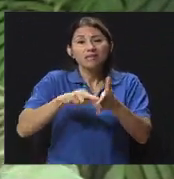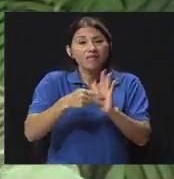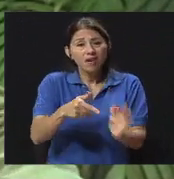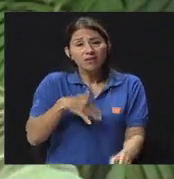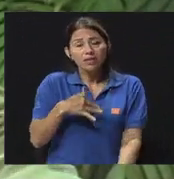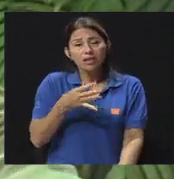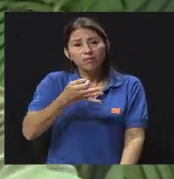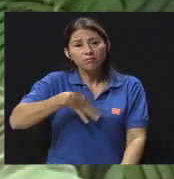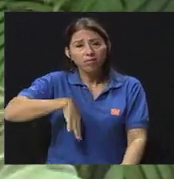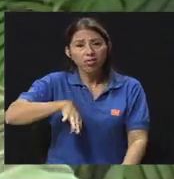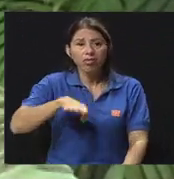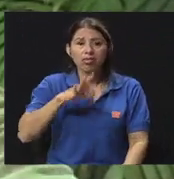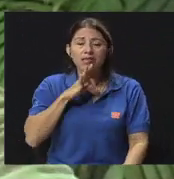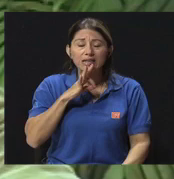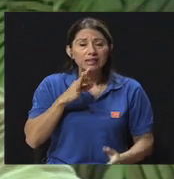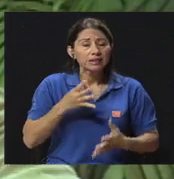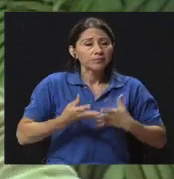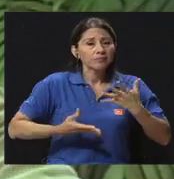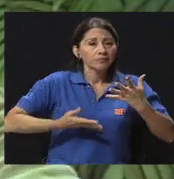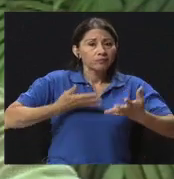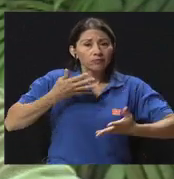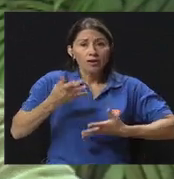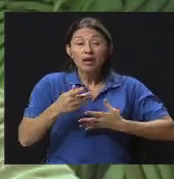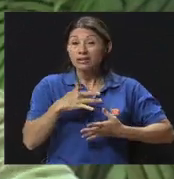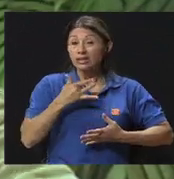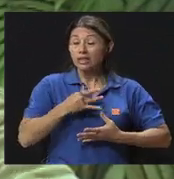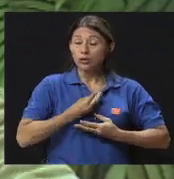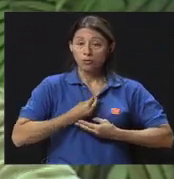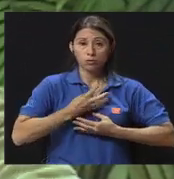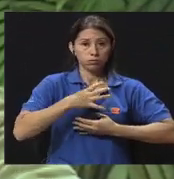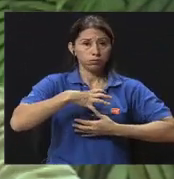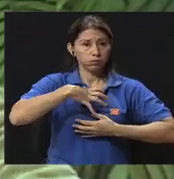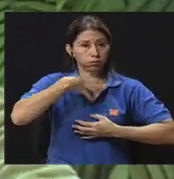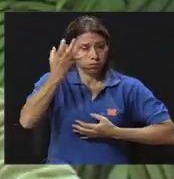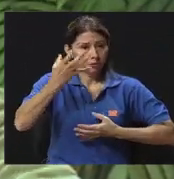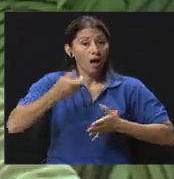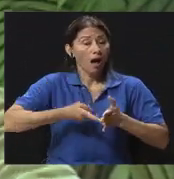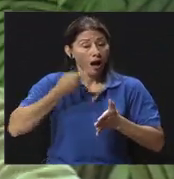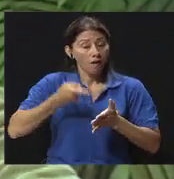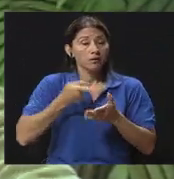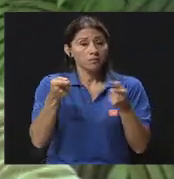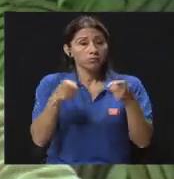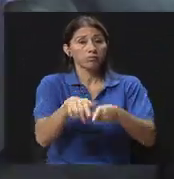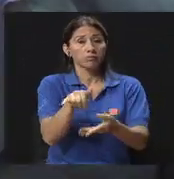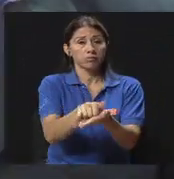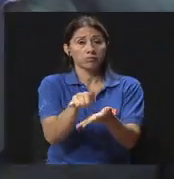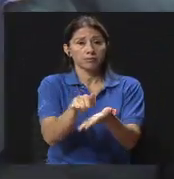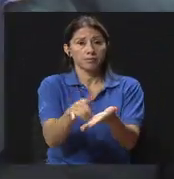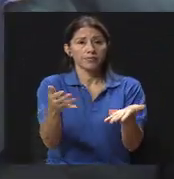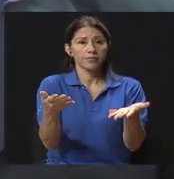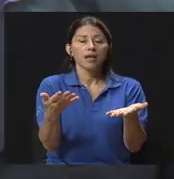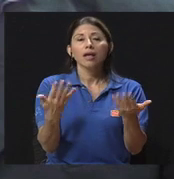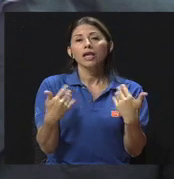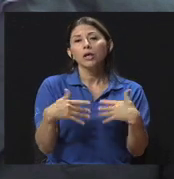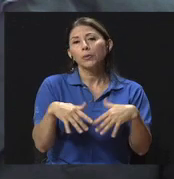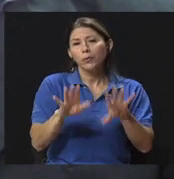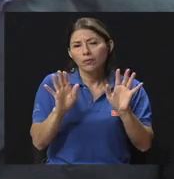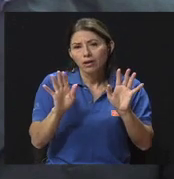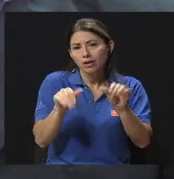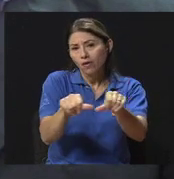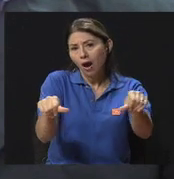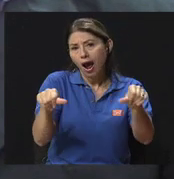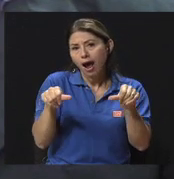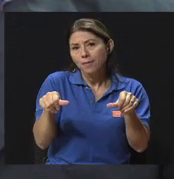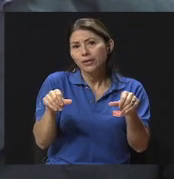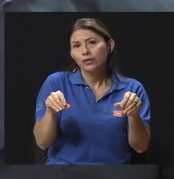desencadenar ansiedades, mucho enojo, mucha agresividad en algunos de los elementos. Y ya en ámbitos mucho más elevados